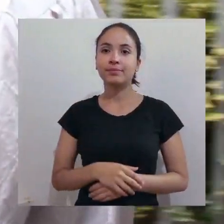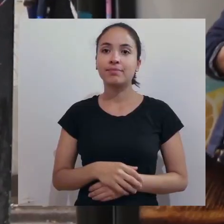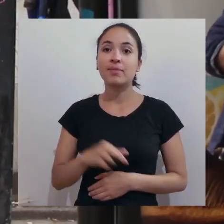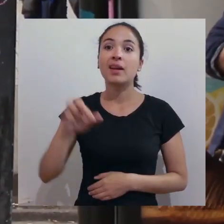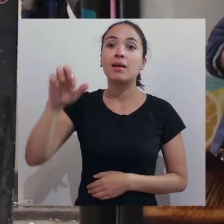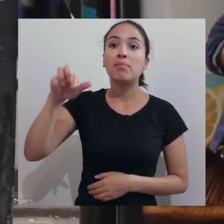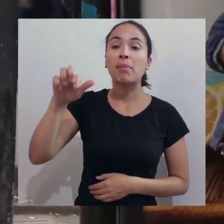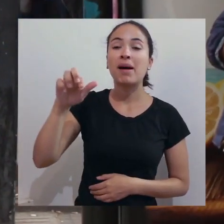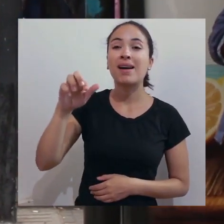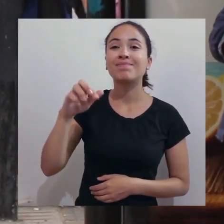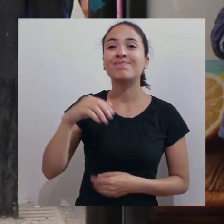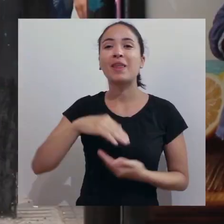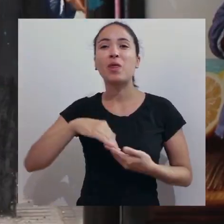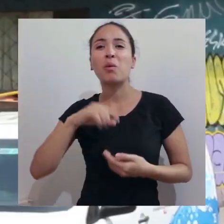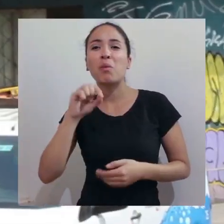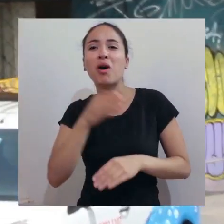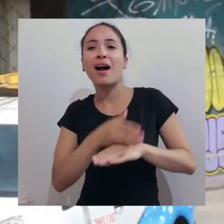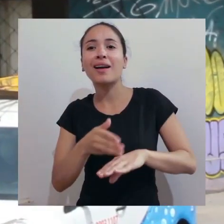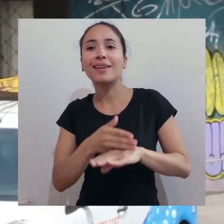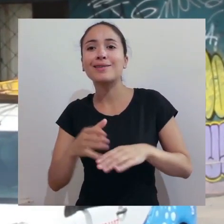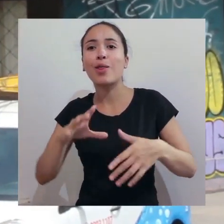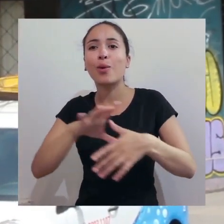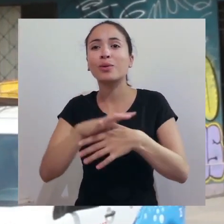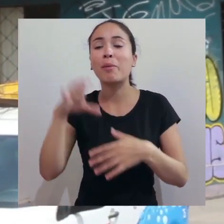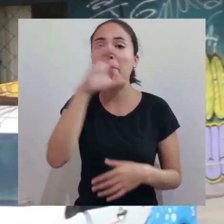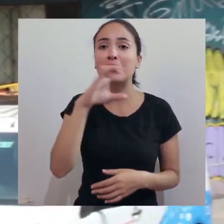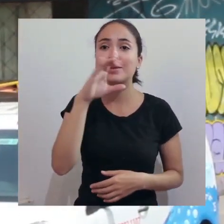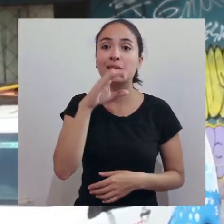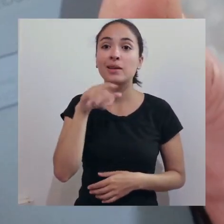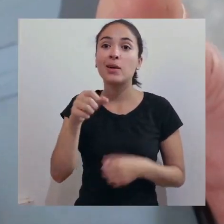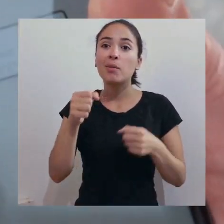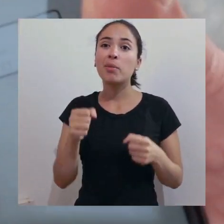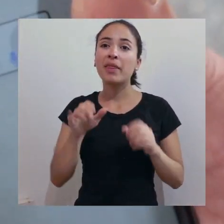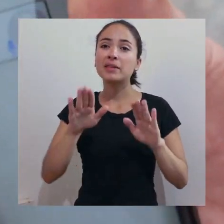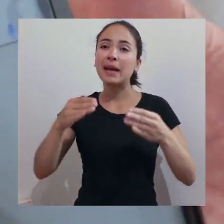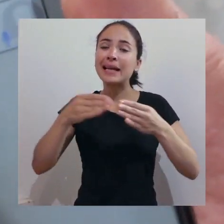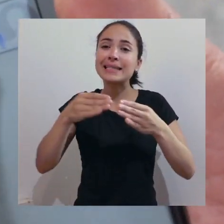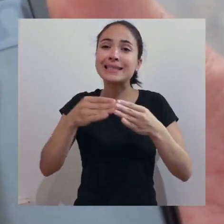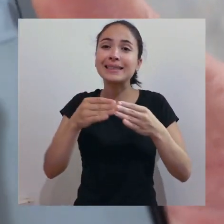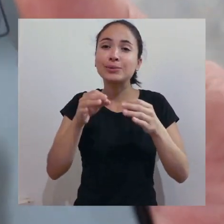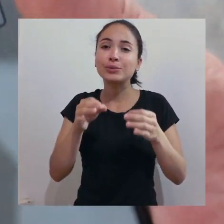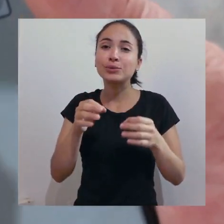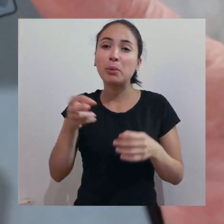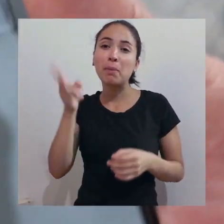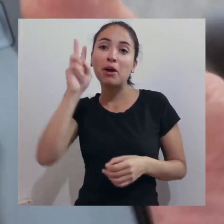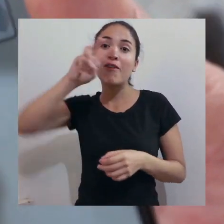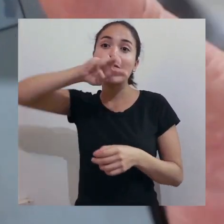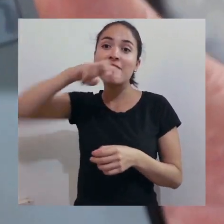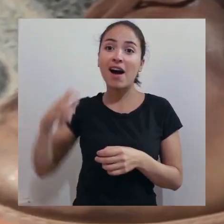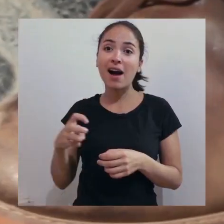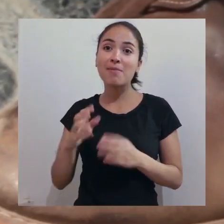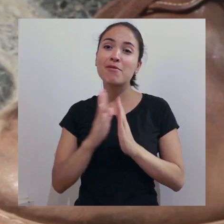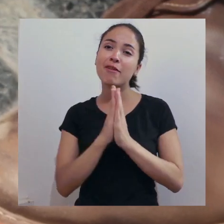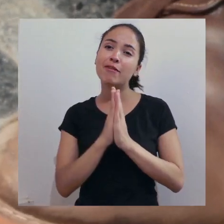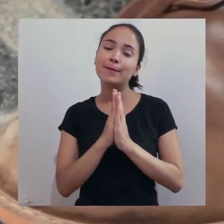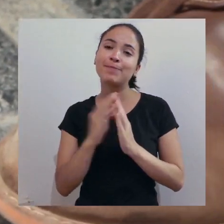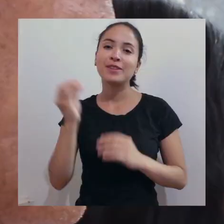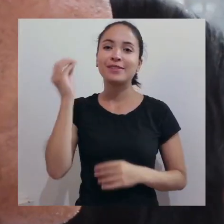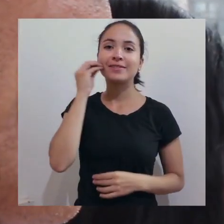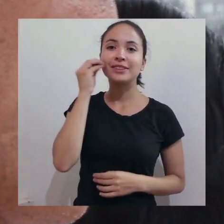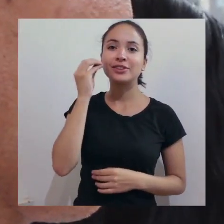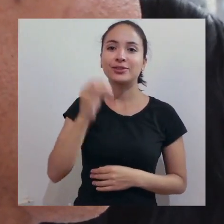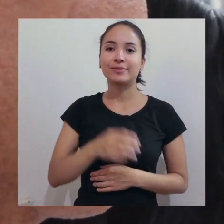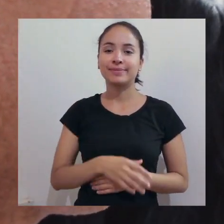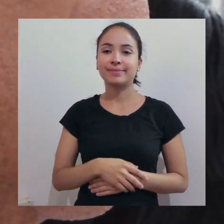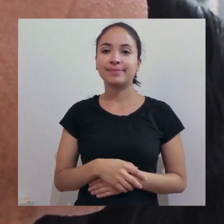¡Papá! ¡Oye! Estoy un poquito atrasada para nuestro paseo. ¿Me podría ir a esperar en la esquina justo donde te deja la micro, porfa? ¡Besitos!